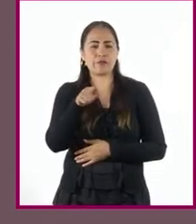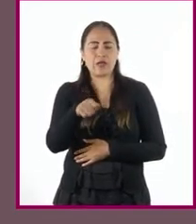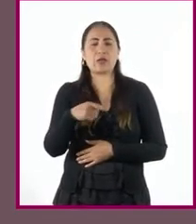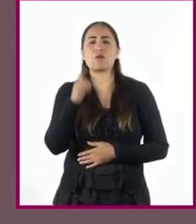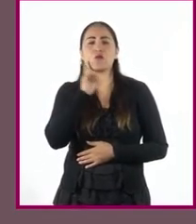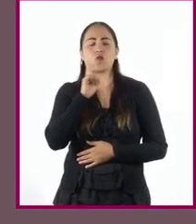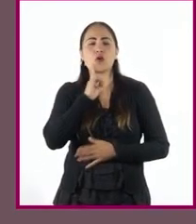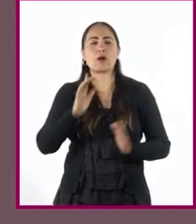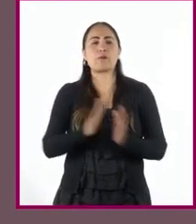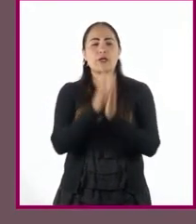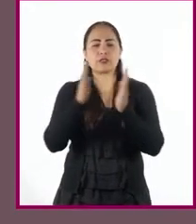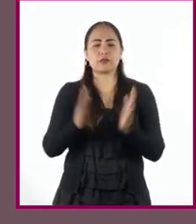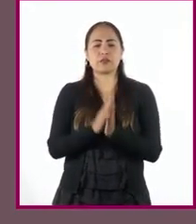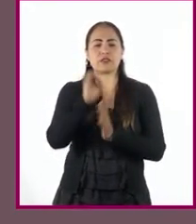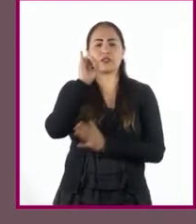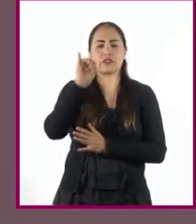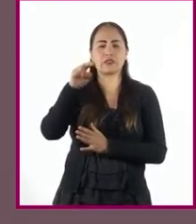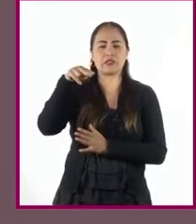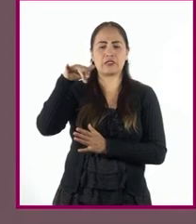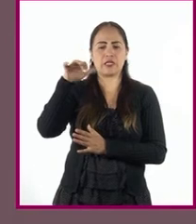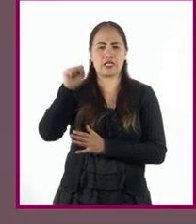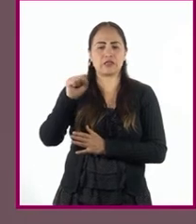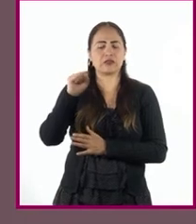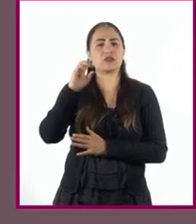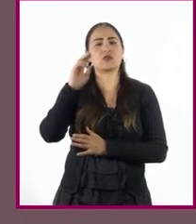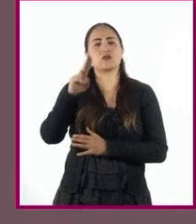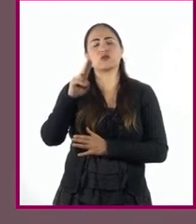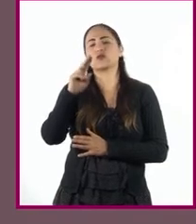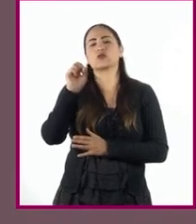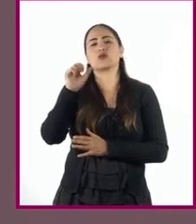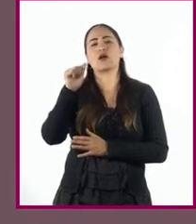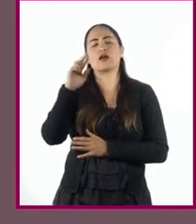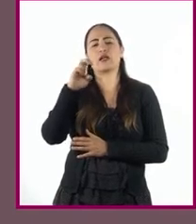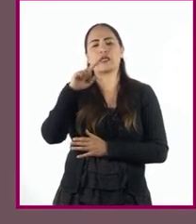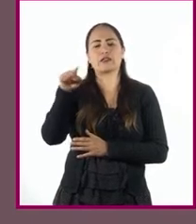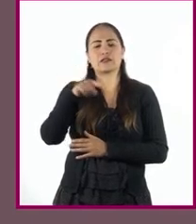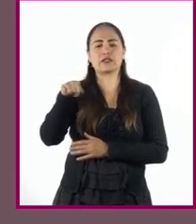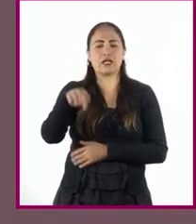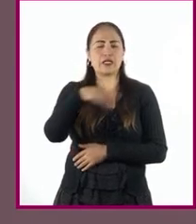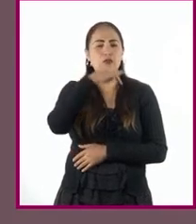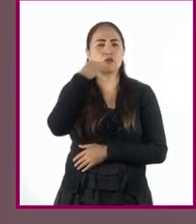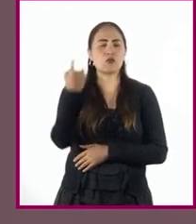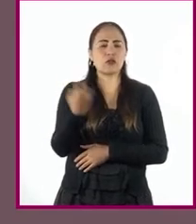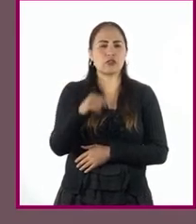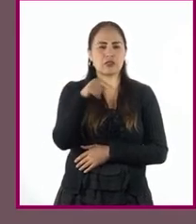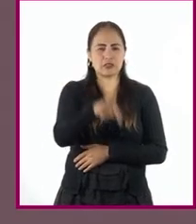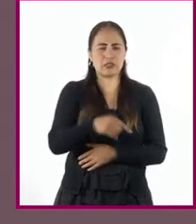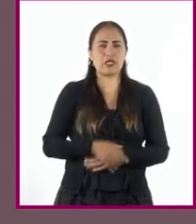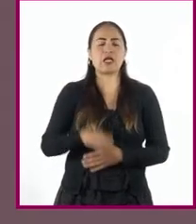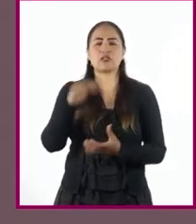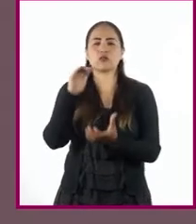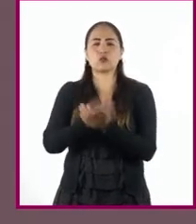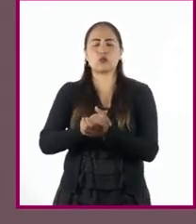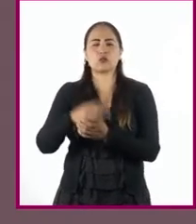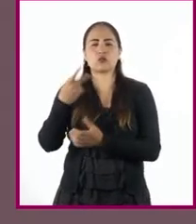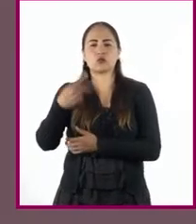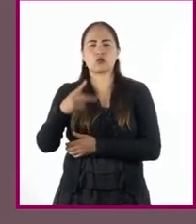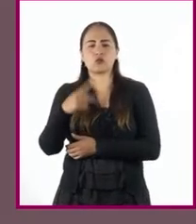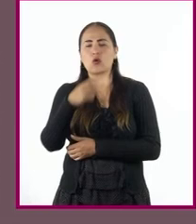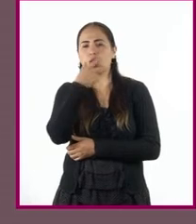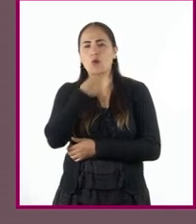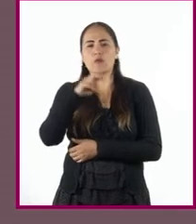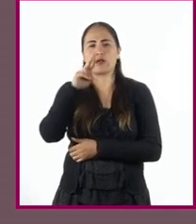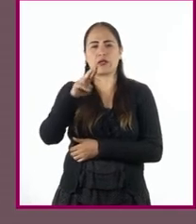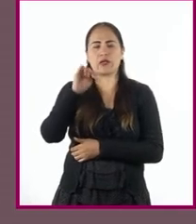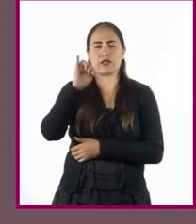participación de Inés Suárez en la conquista de Chile de Mencía Calderón, esposa del adelantado del río de la plata,